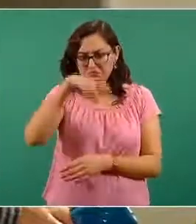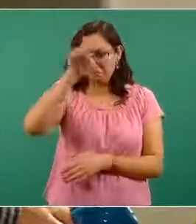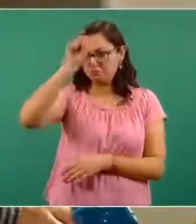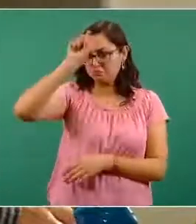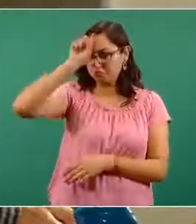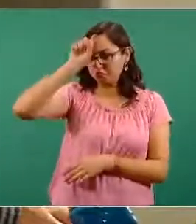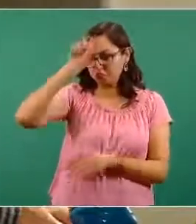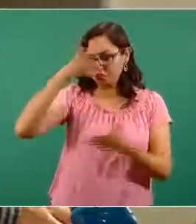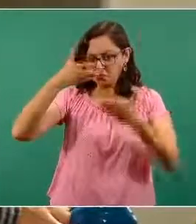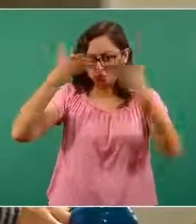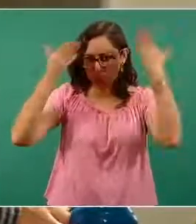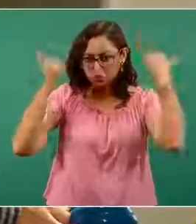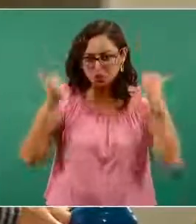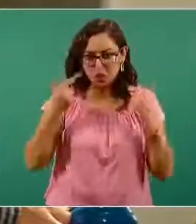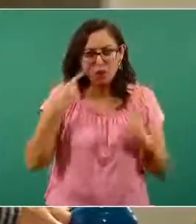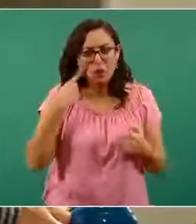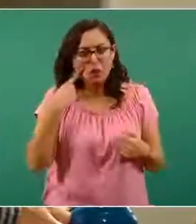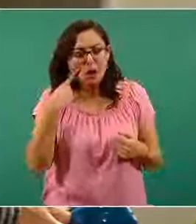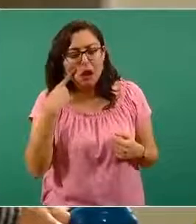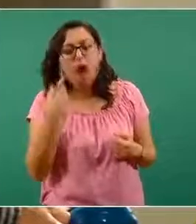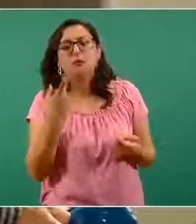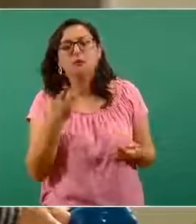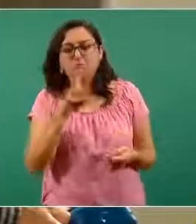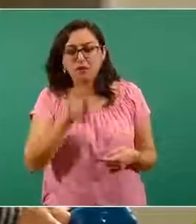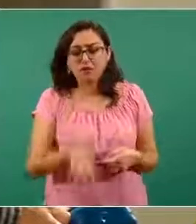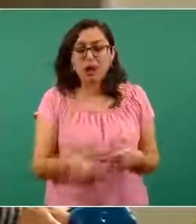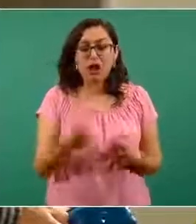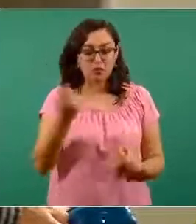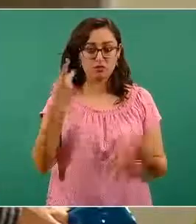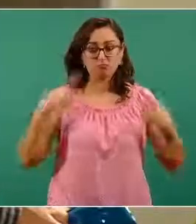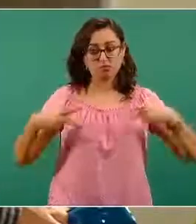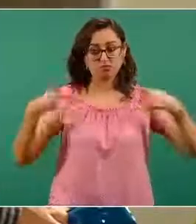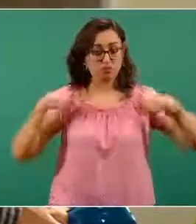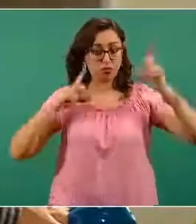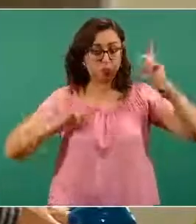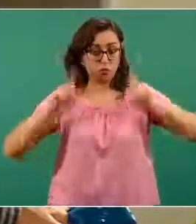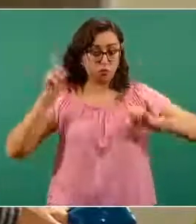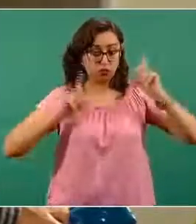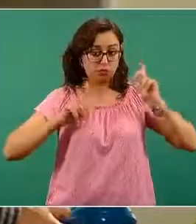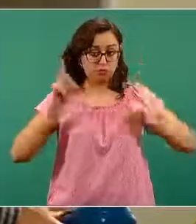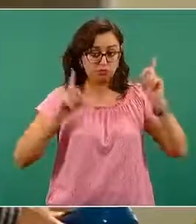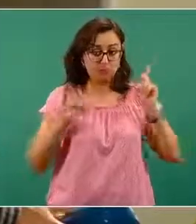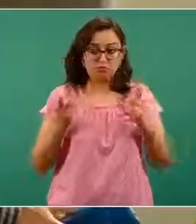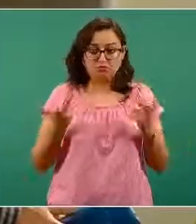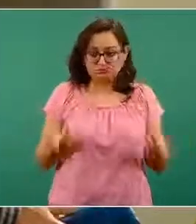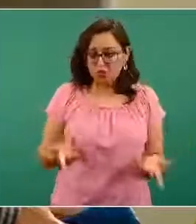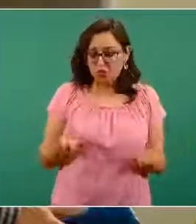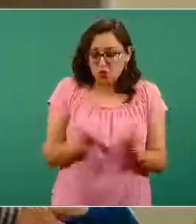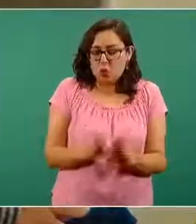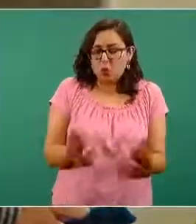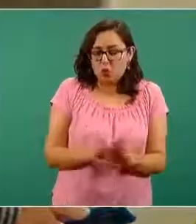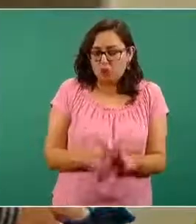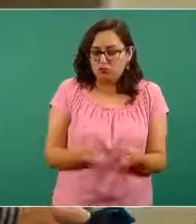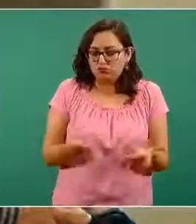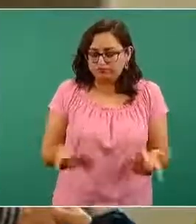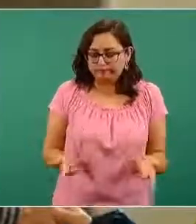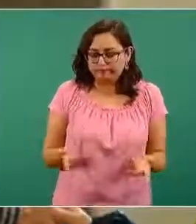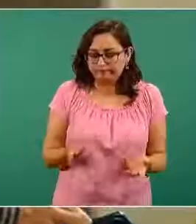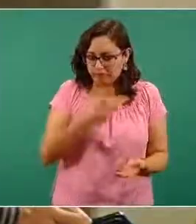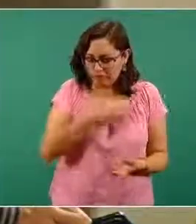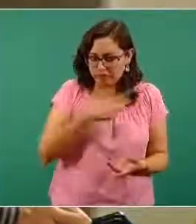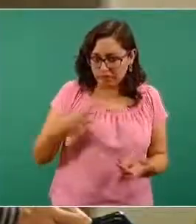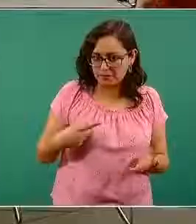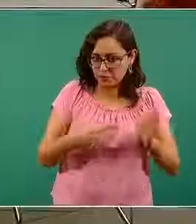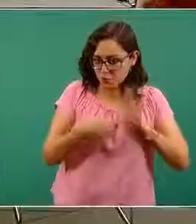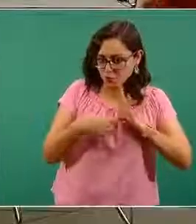si se les pusieron, si les pusieron aire, si qué, ¿no? Hay gente como con esa inquietud, entonces preguntar si es de ver y si deben demostrar qué vacuna se está